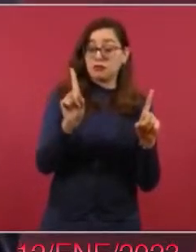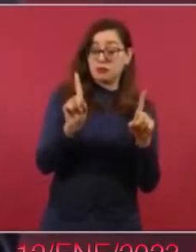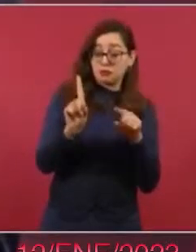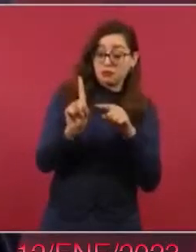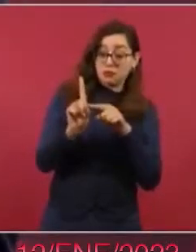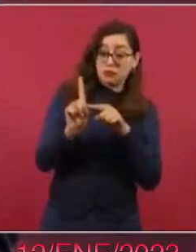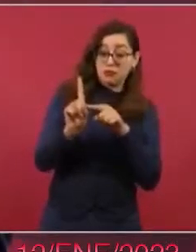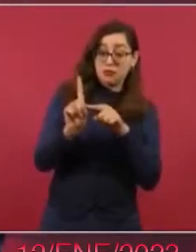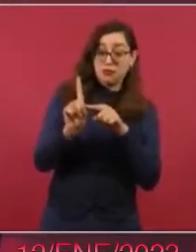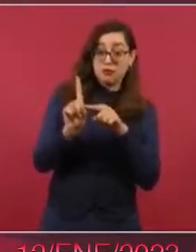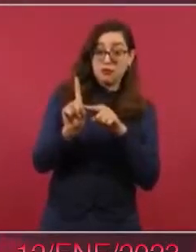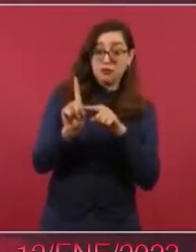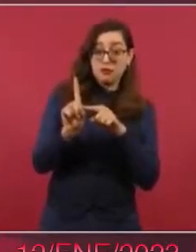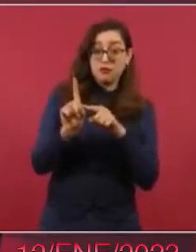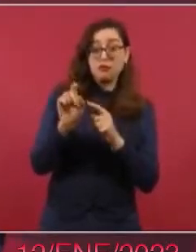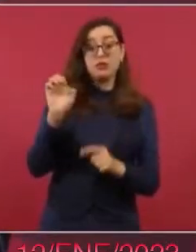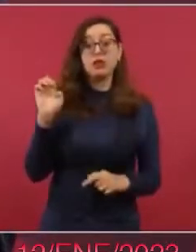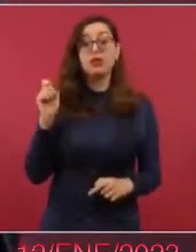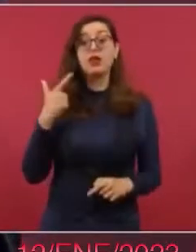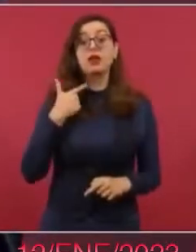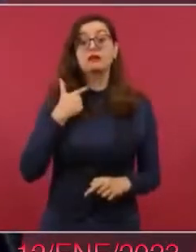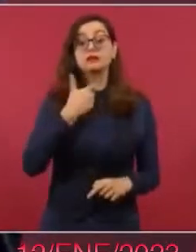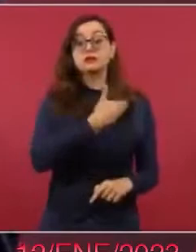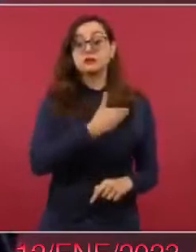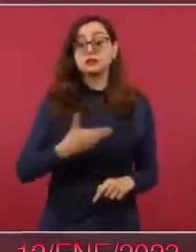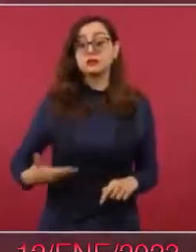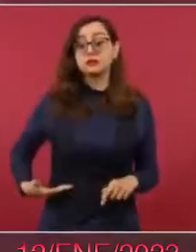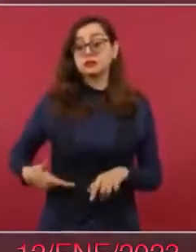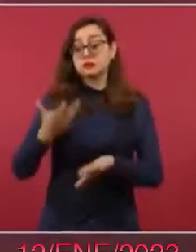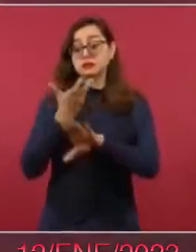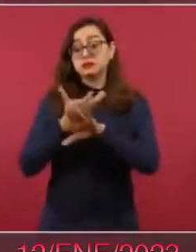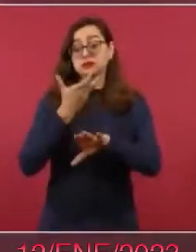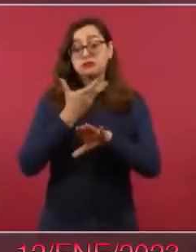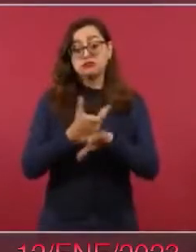de un expresidente de Estados Unidos